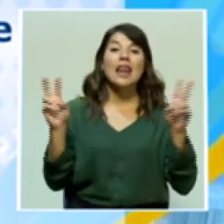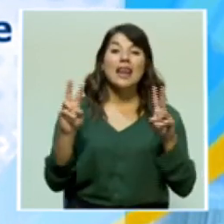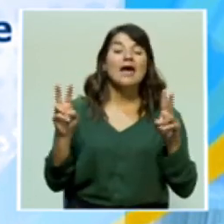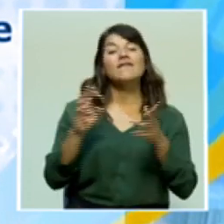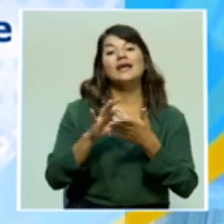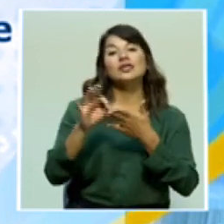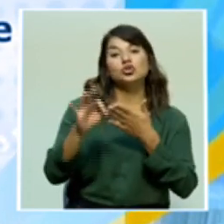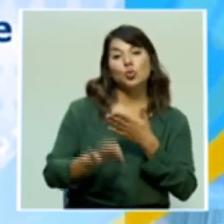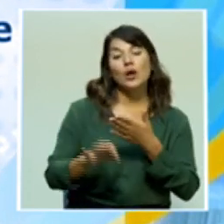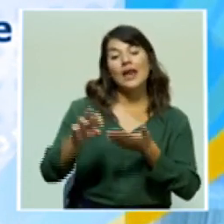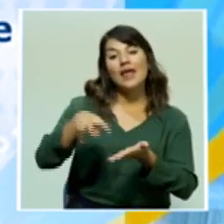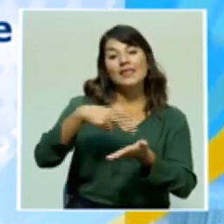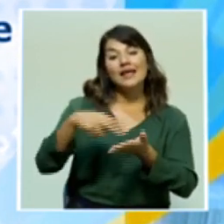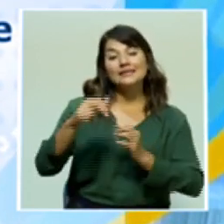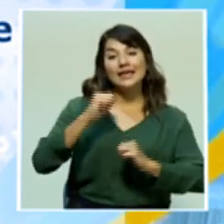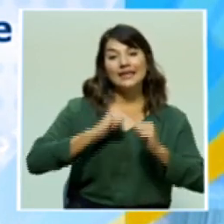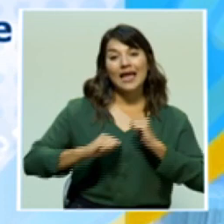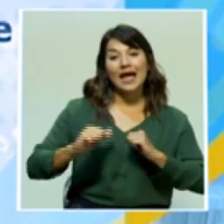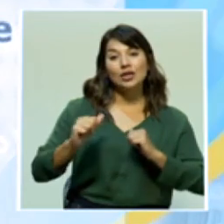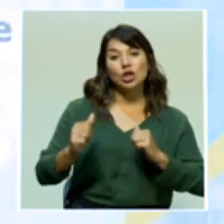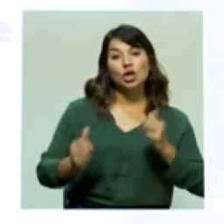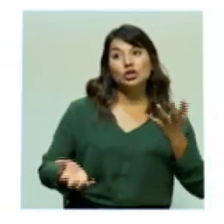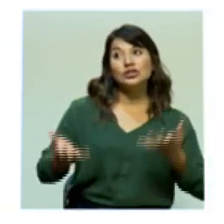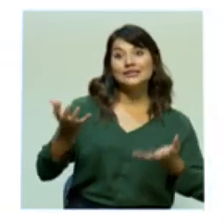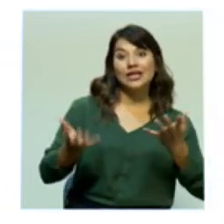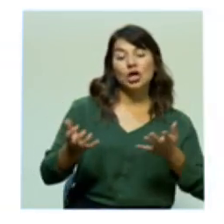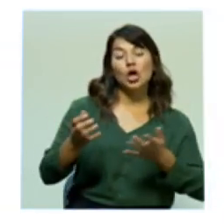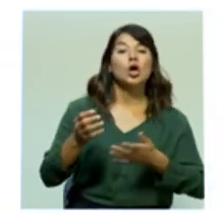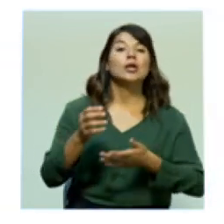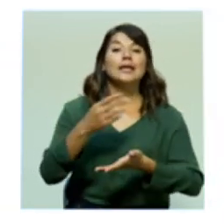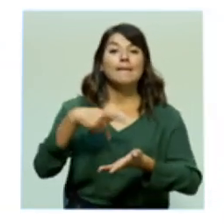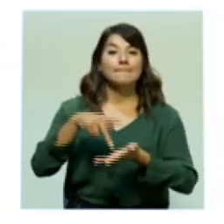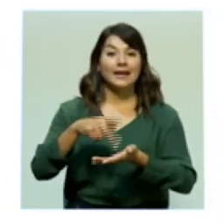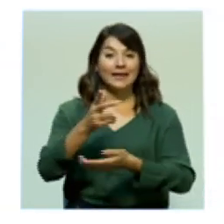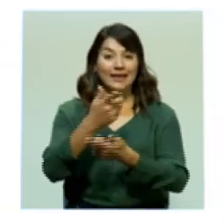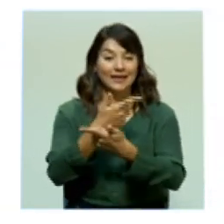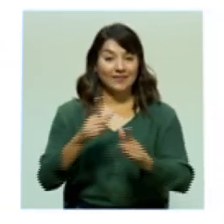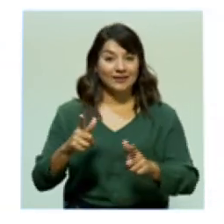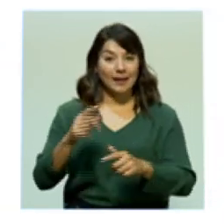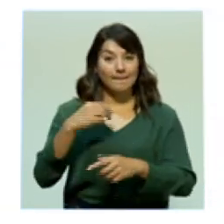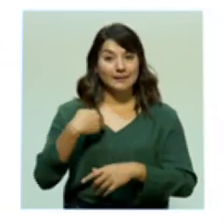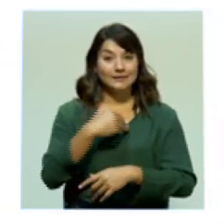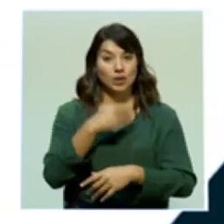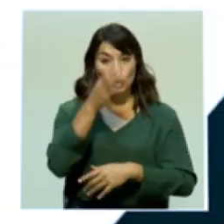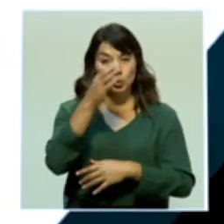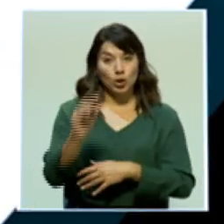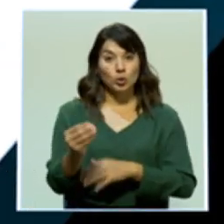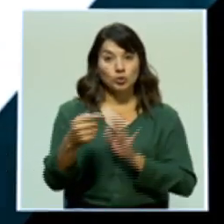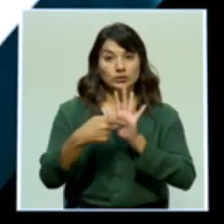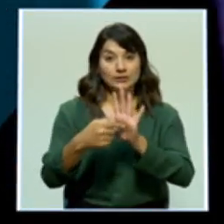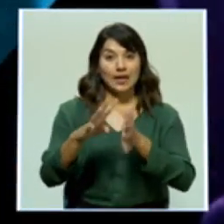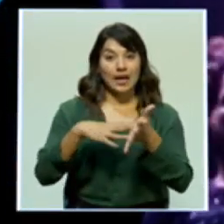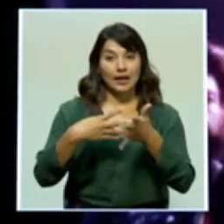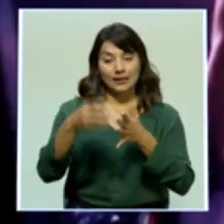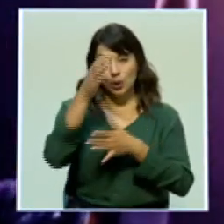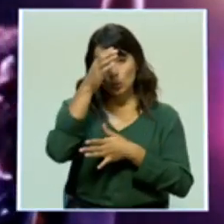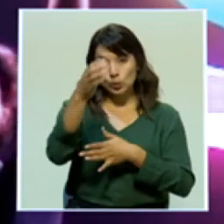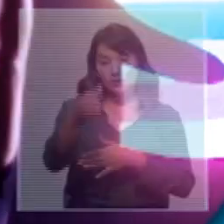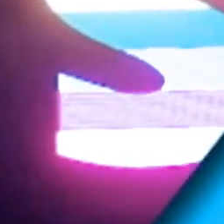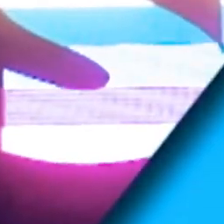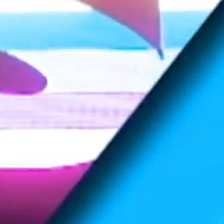Teatro y Circo del Parque La Libertad. El Ministerio de Cultura y Juventud presentó Agenda Cultural.